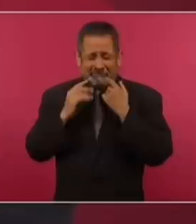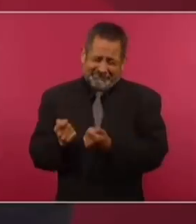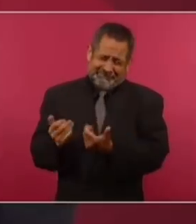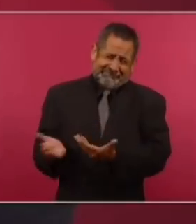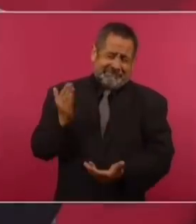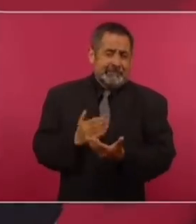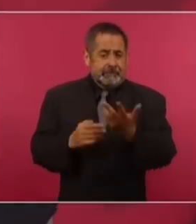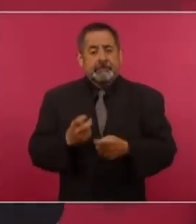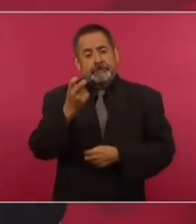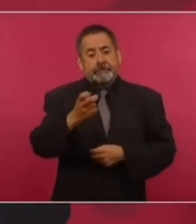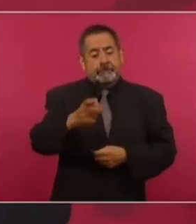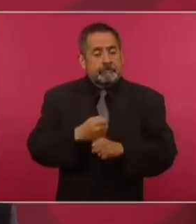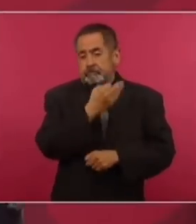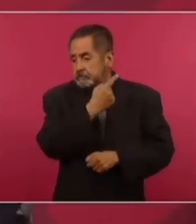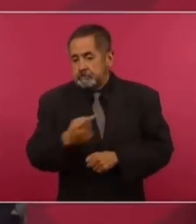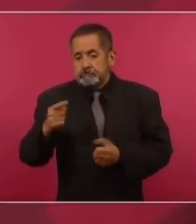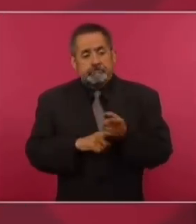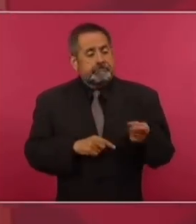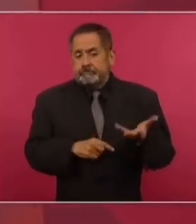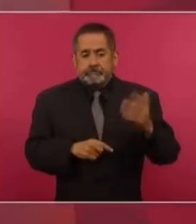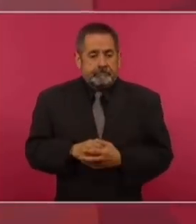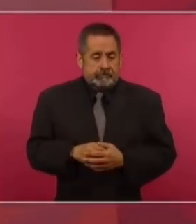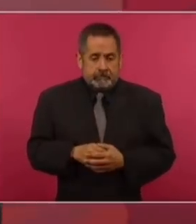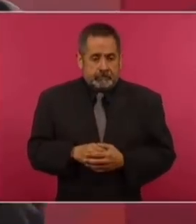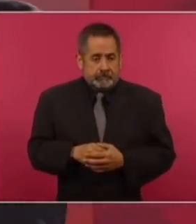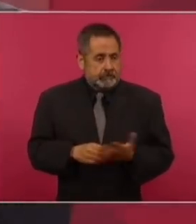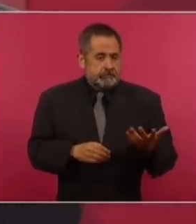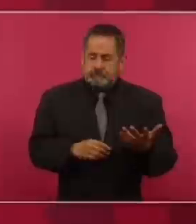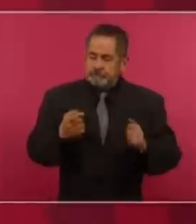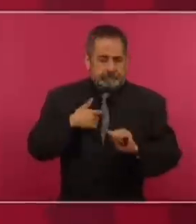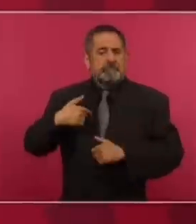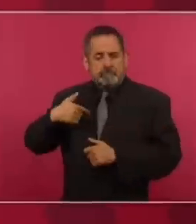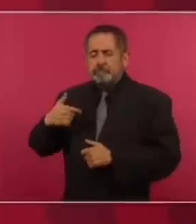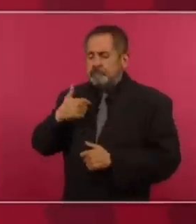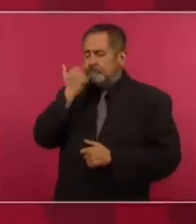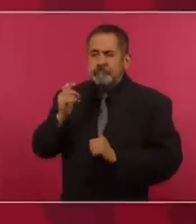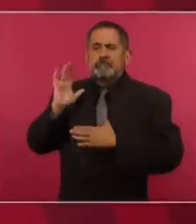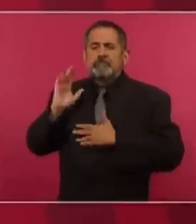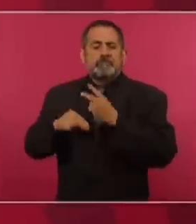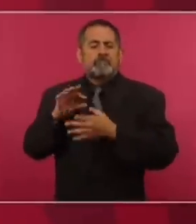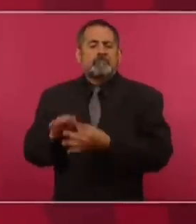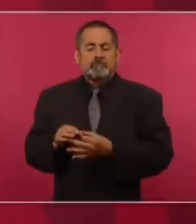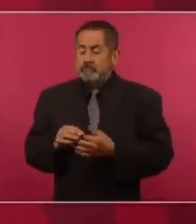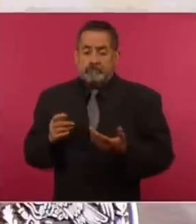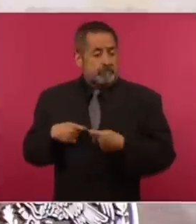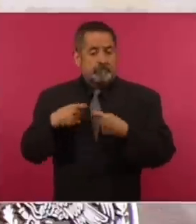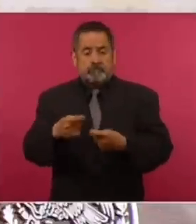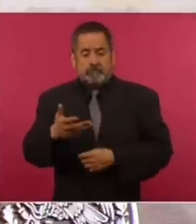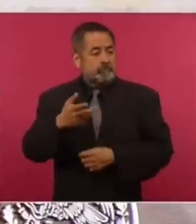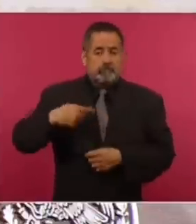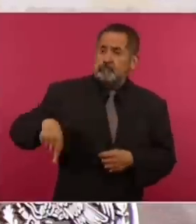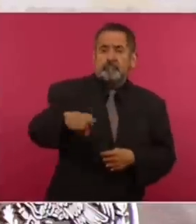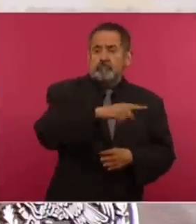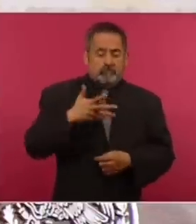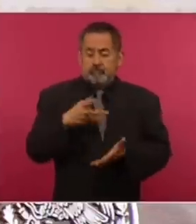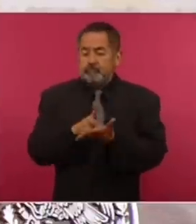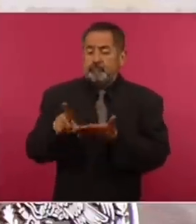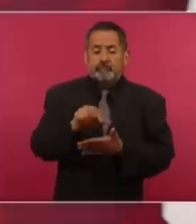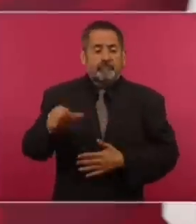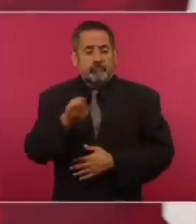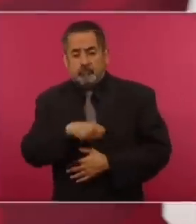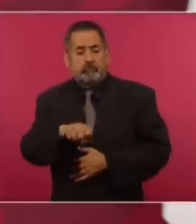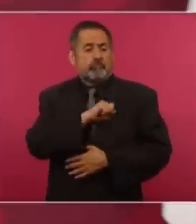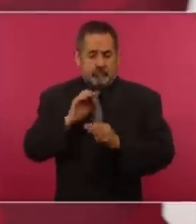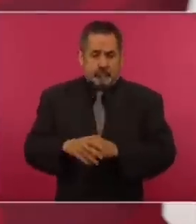médicos? Ese es el saldo de esa política. Entonces, ¿cuál es el compromiso que nosotros tenemos? Garantizar el derecho a la salud.